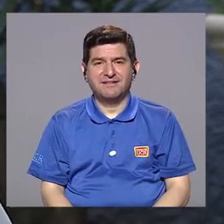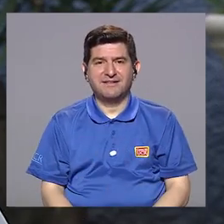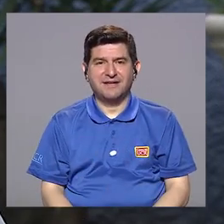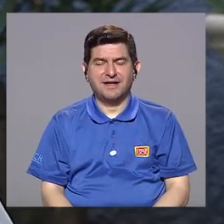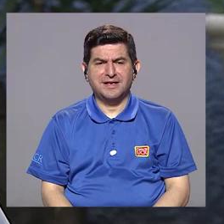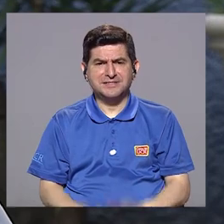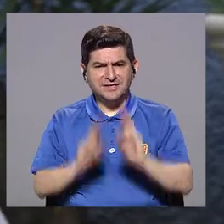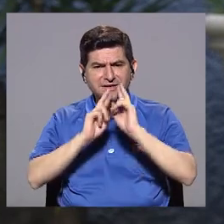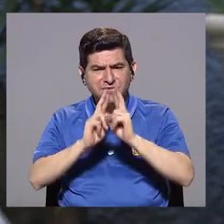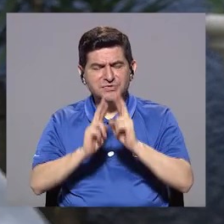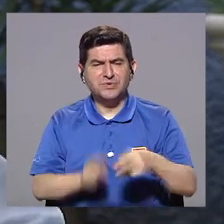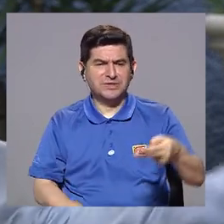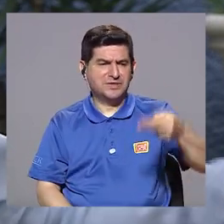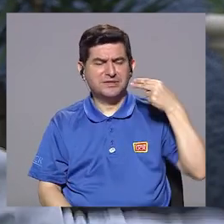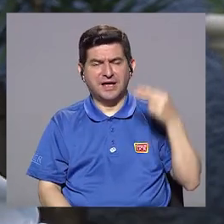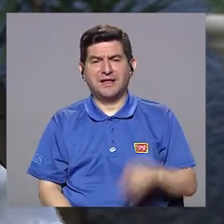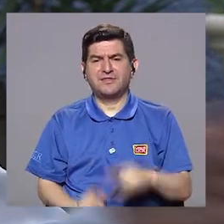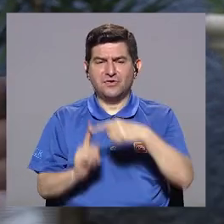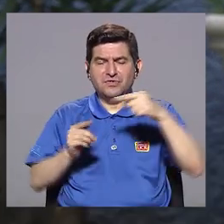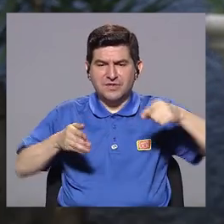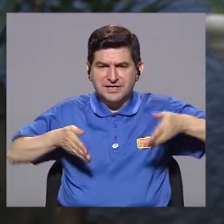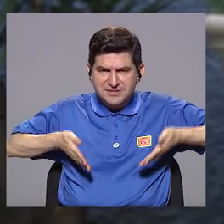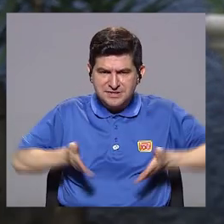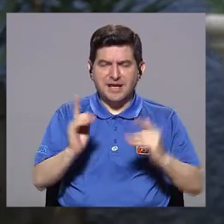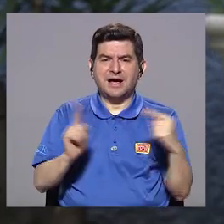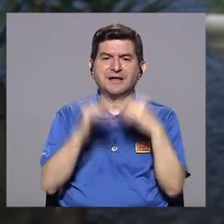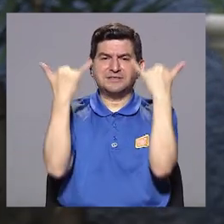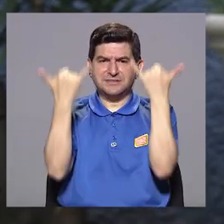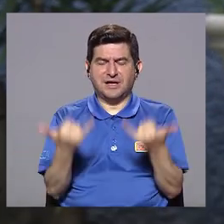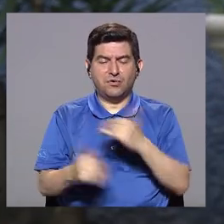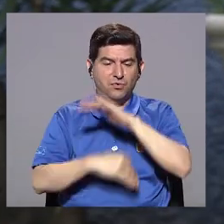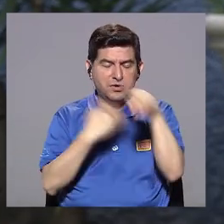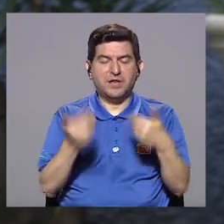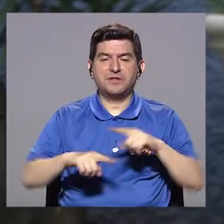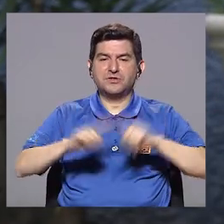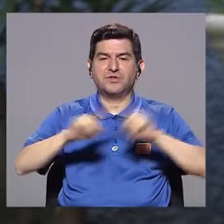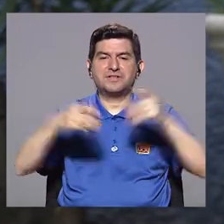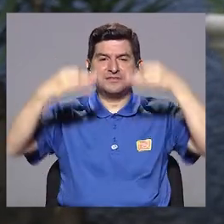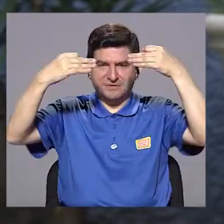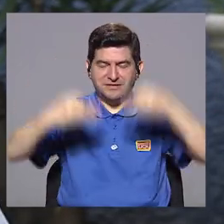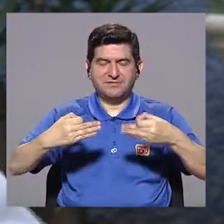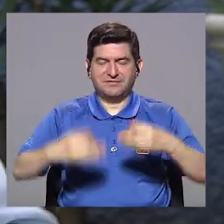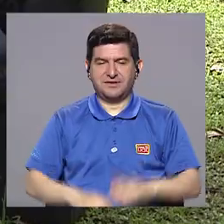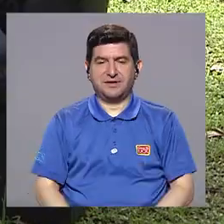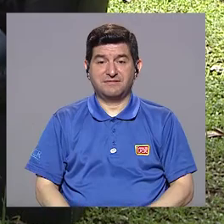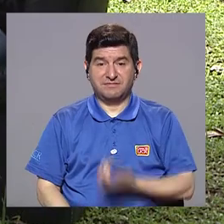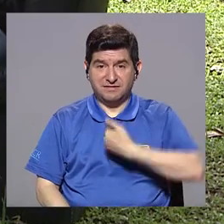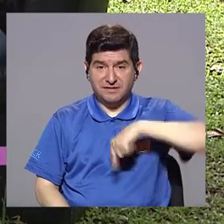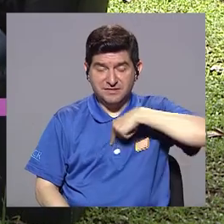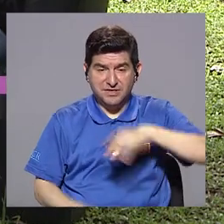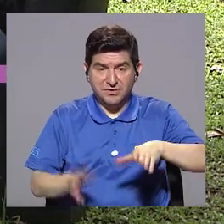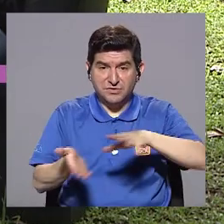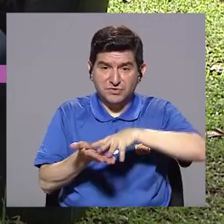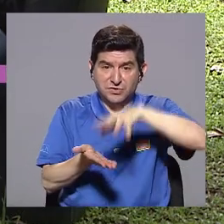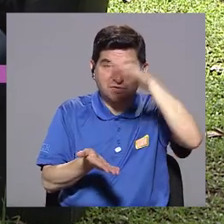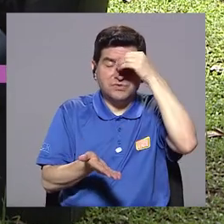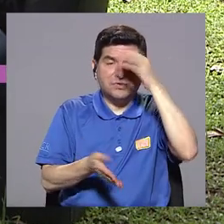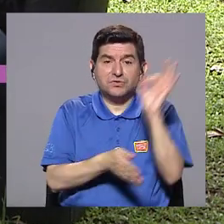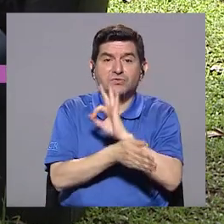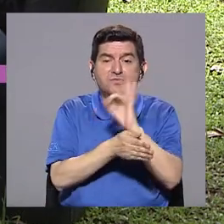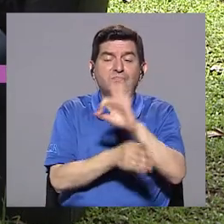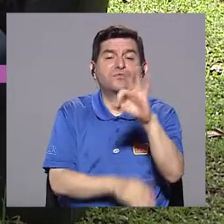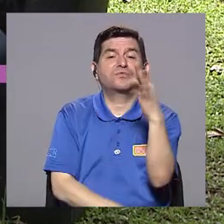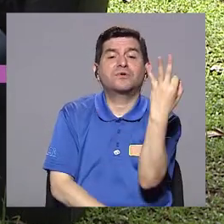consecuencias de nuestra historia, somos consecuencias desde el día que nacimos hasta el día de hoy, de todas nuestras tomas de decisiones. Si nosotros aprendimos a funcionar